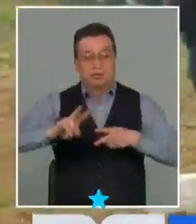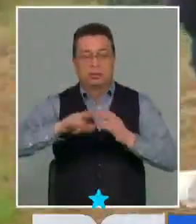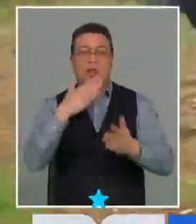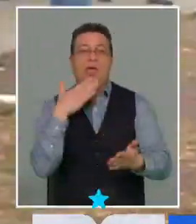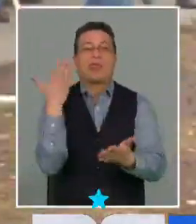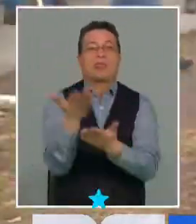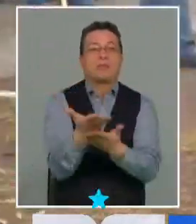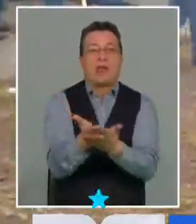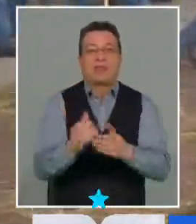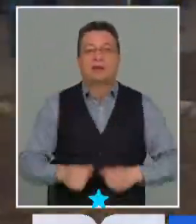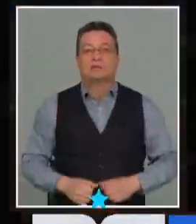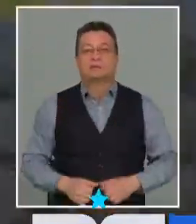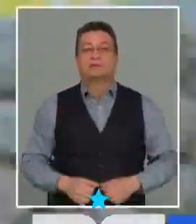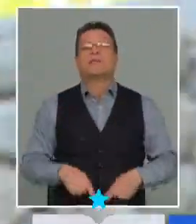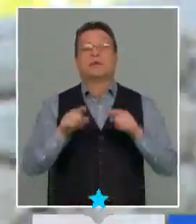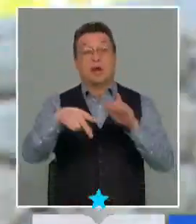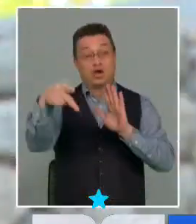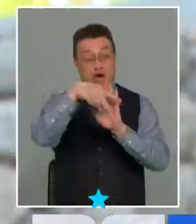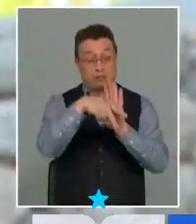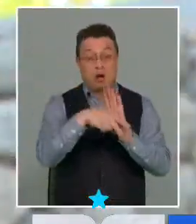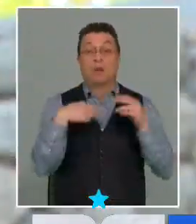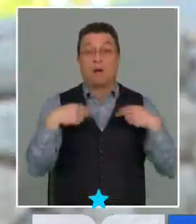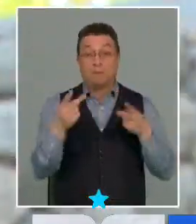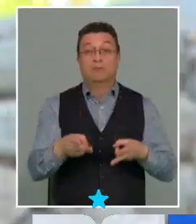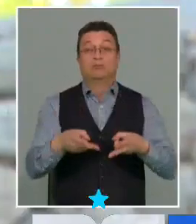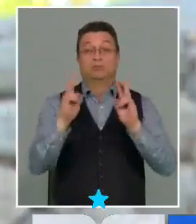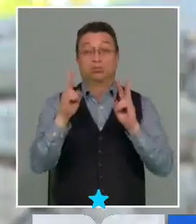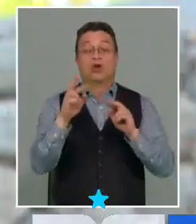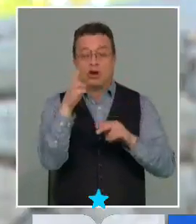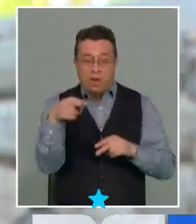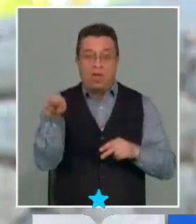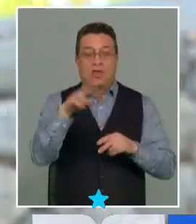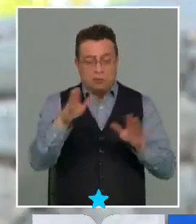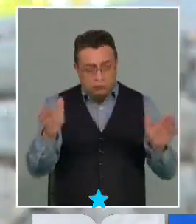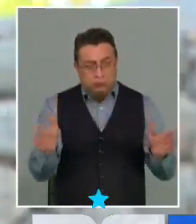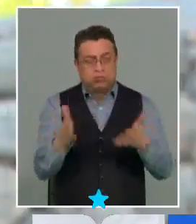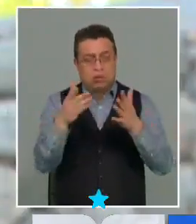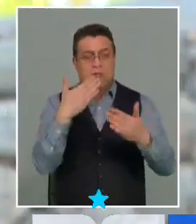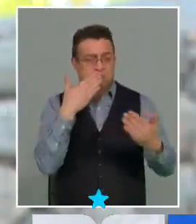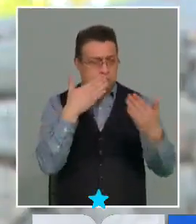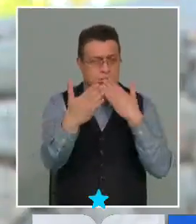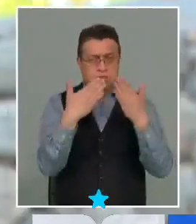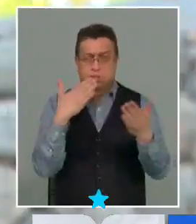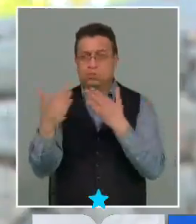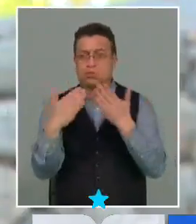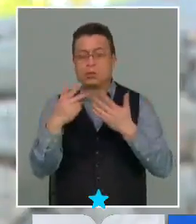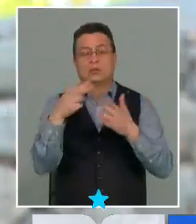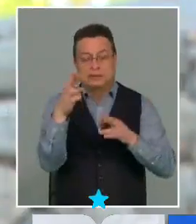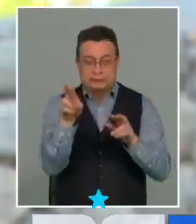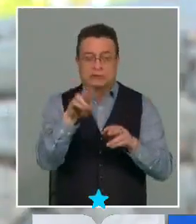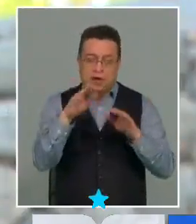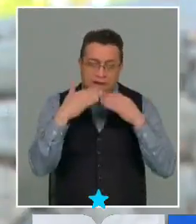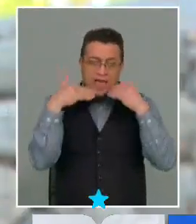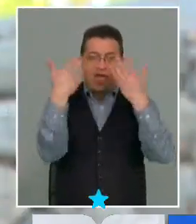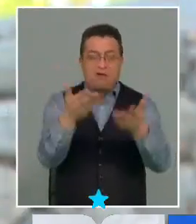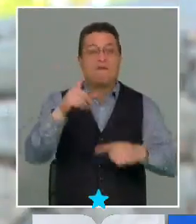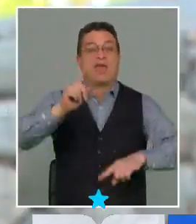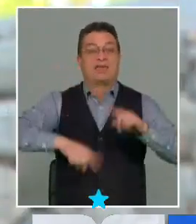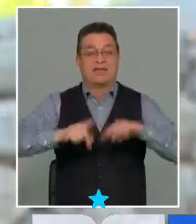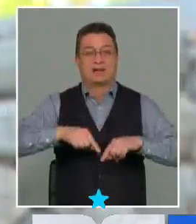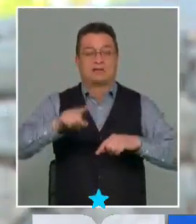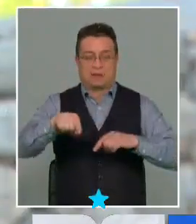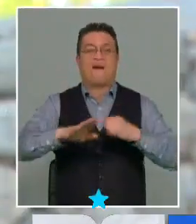demanda. Esta normativa lo que permite es regenerar o debatir en torno a una restitución de tierra, que es la base